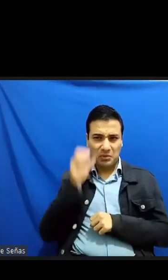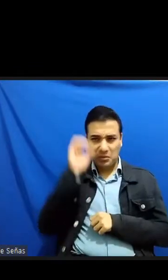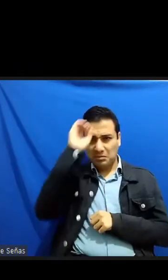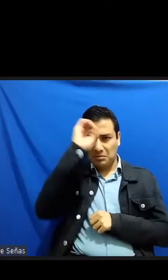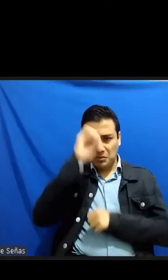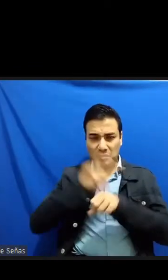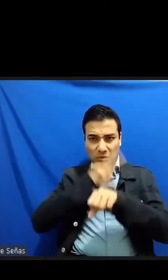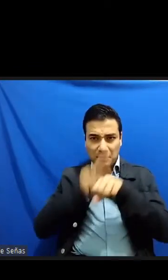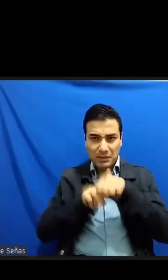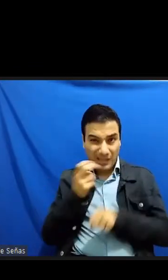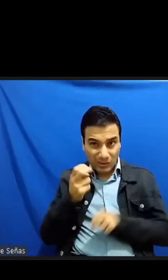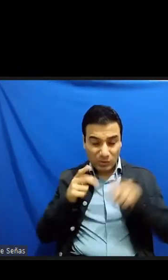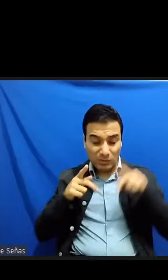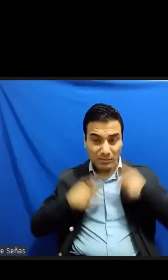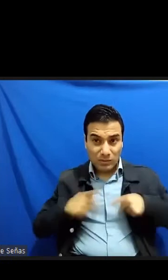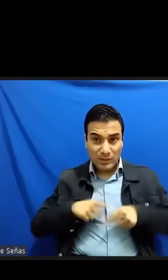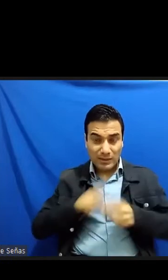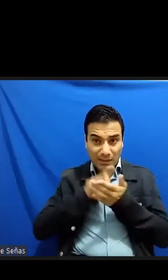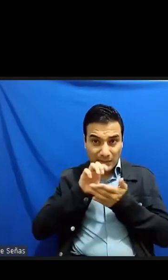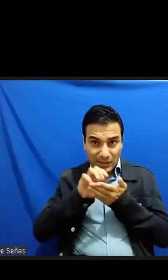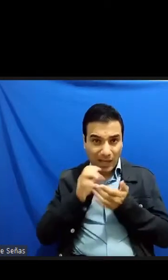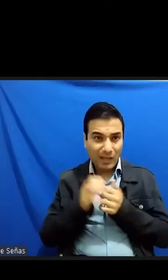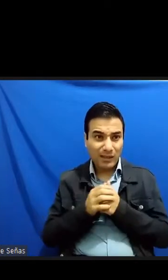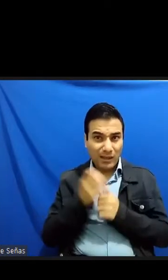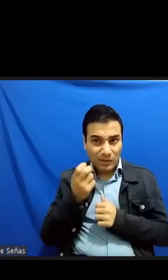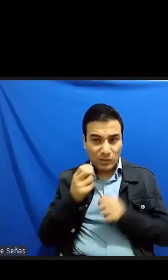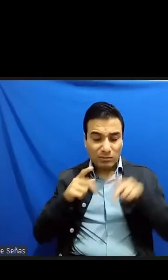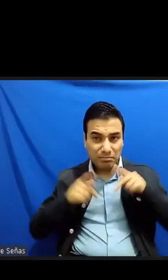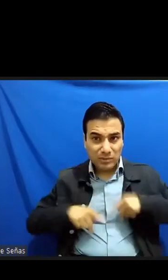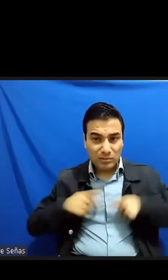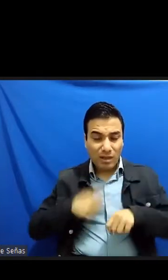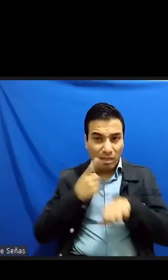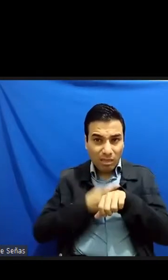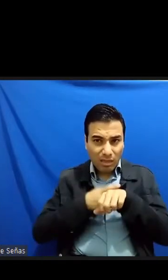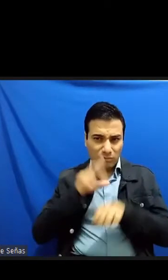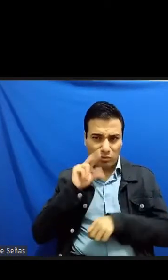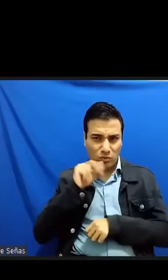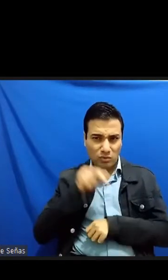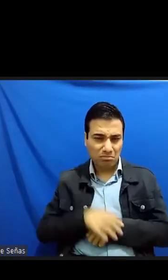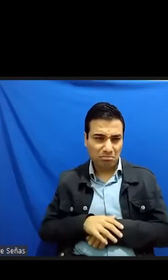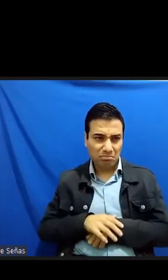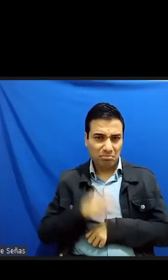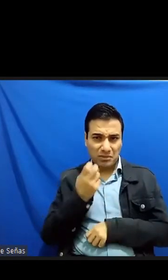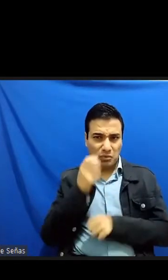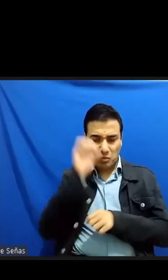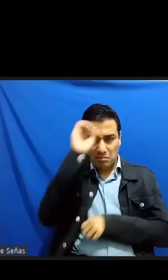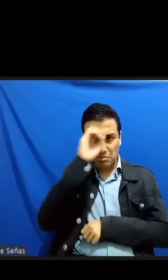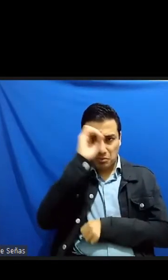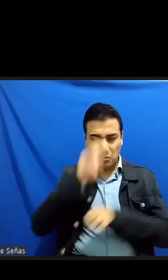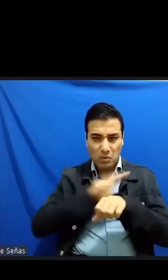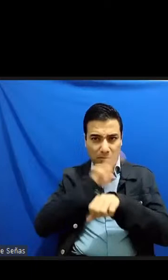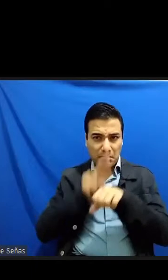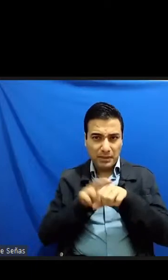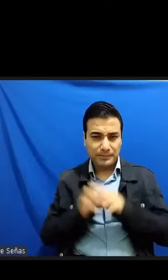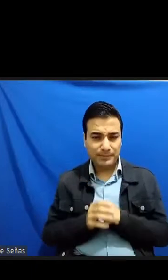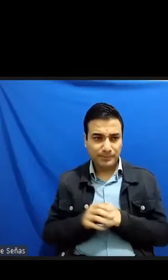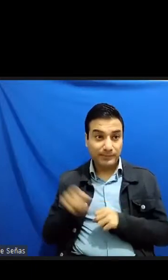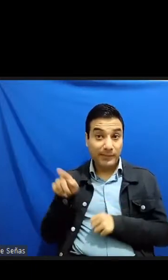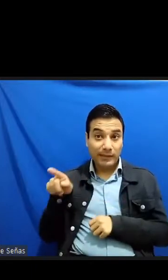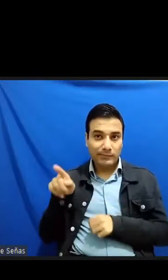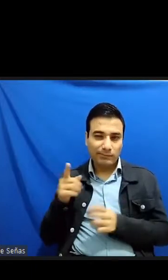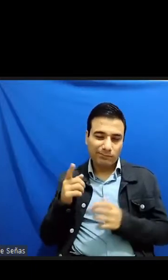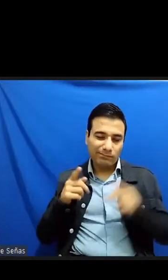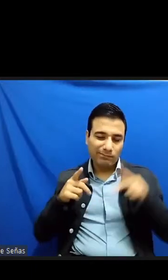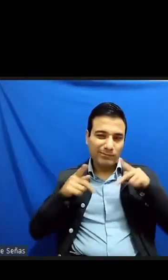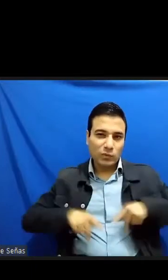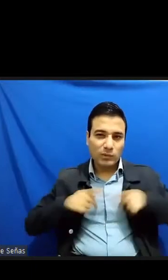minusválida necesaria para encontrar un hallazgo donde lo haya de alguien maravillado por la cultura occidental